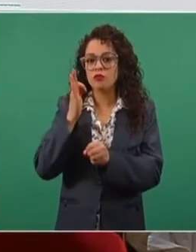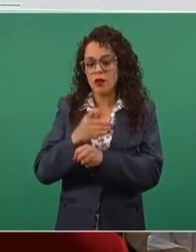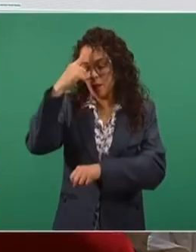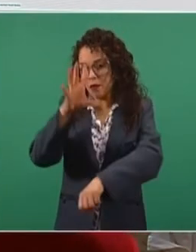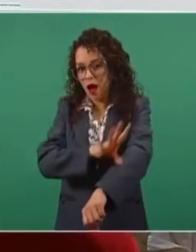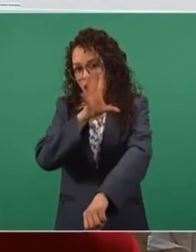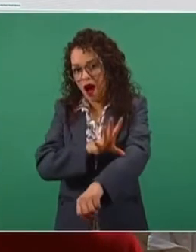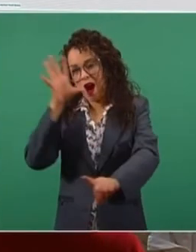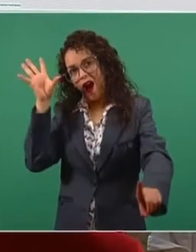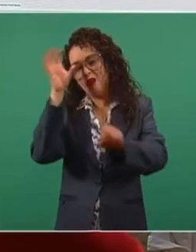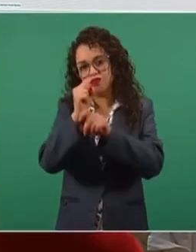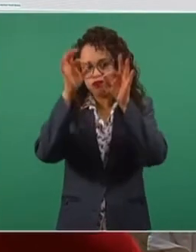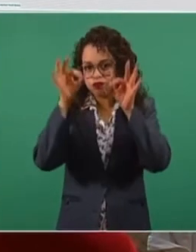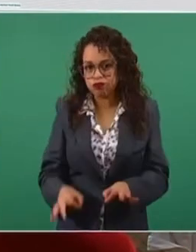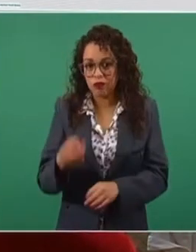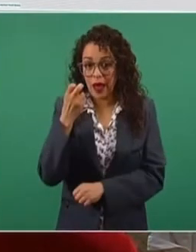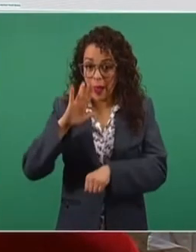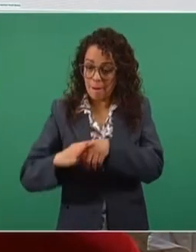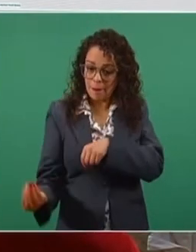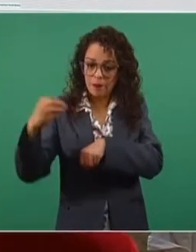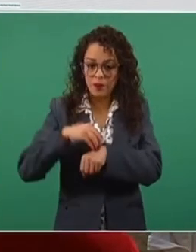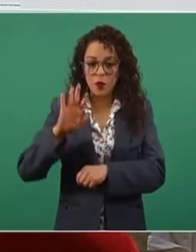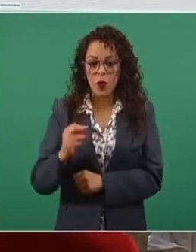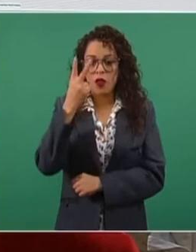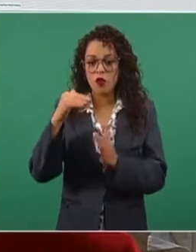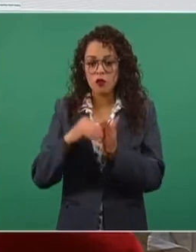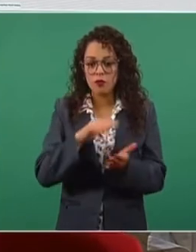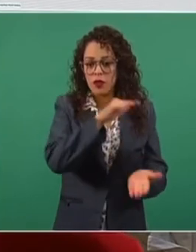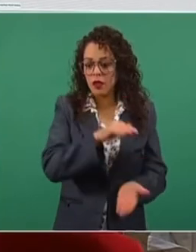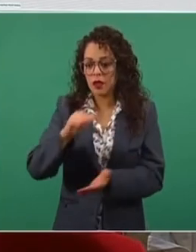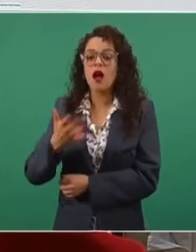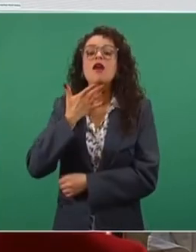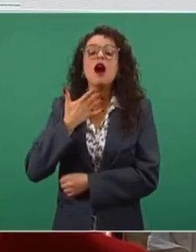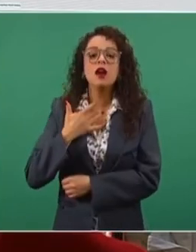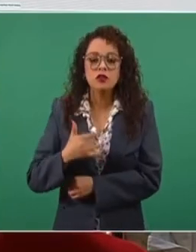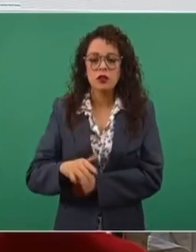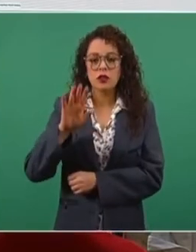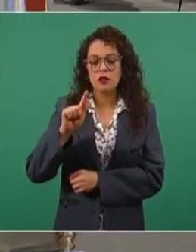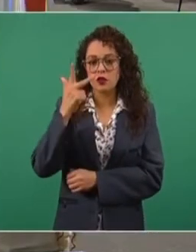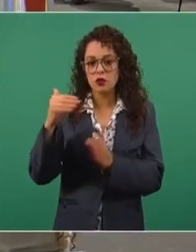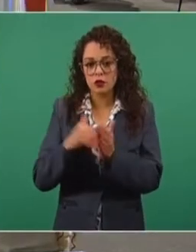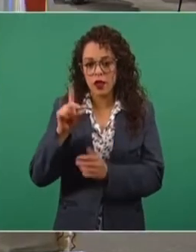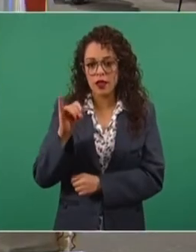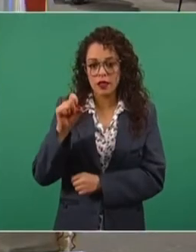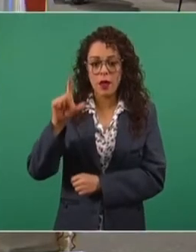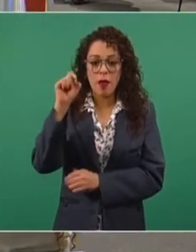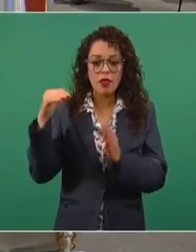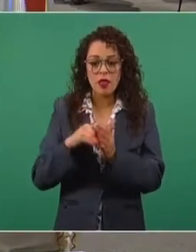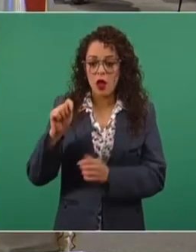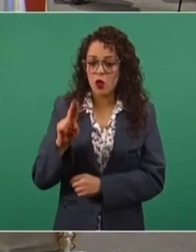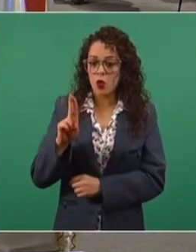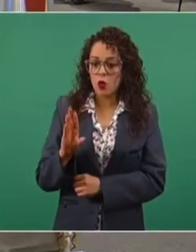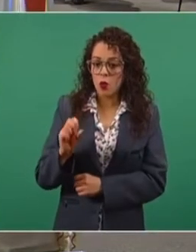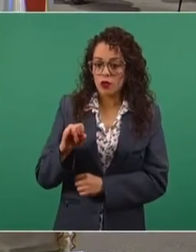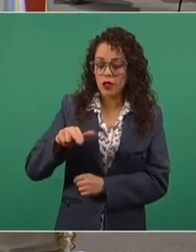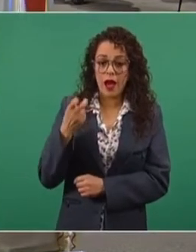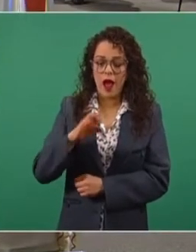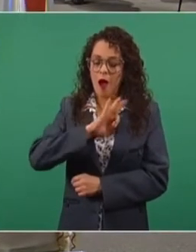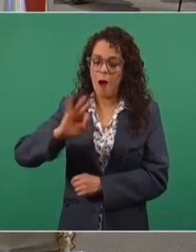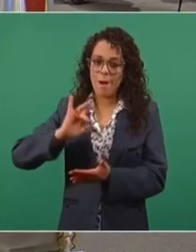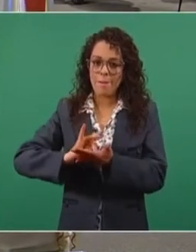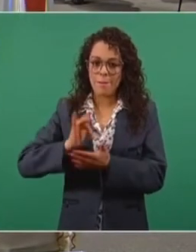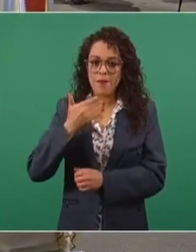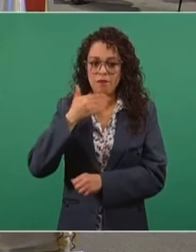energética. Esto nos va a dar un adicional de 42 mil barriles más de gasolina, 78 mil de diésel, 20 mil de turbosina y nos va a permitir alcanzar la